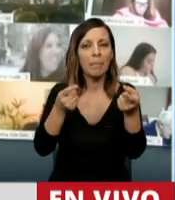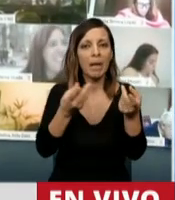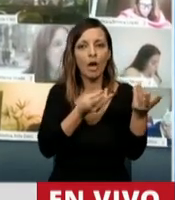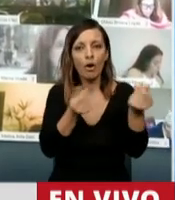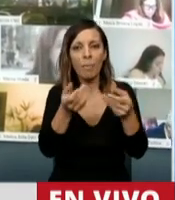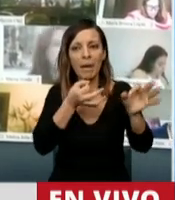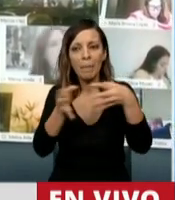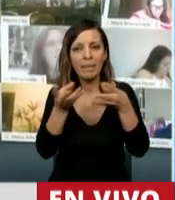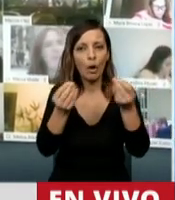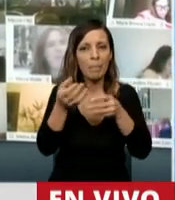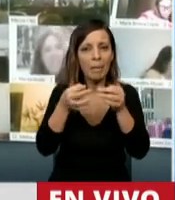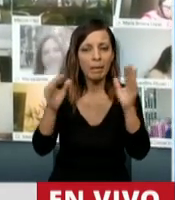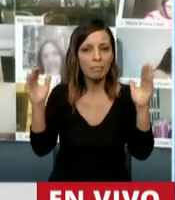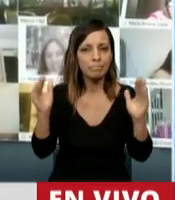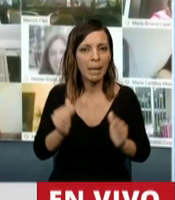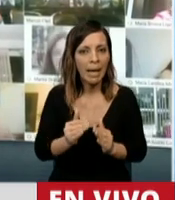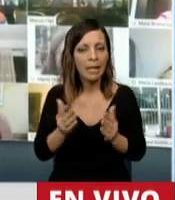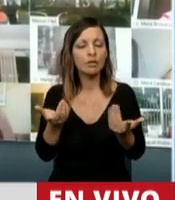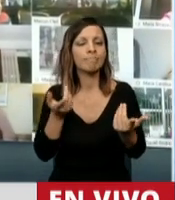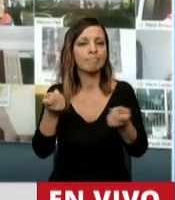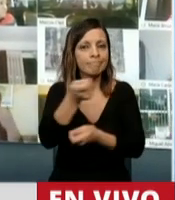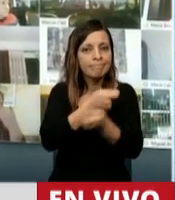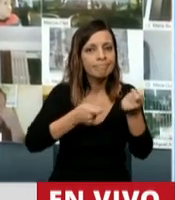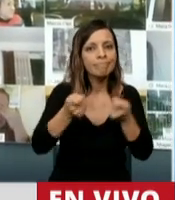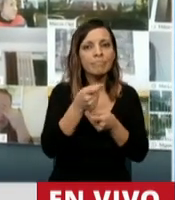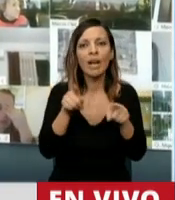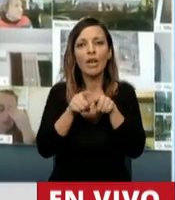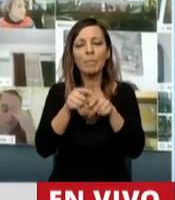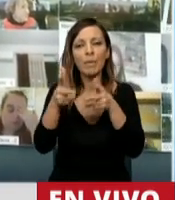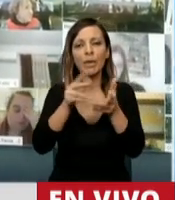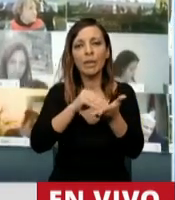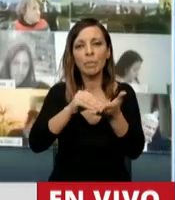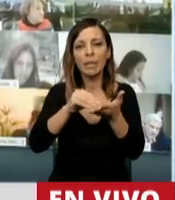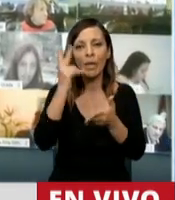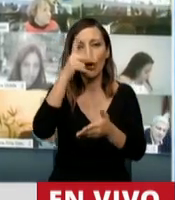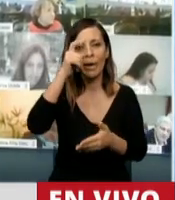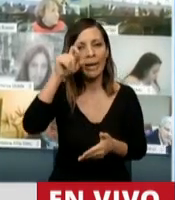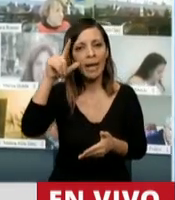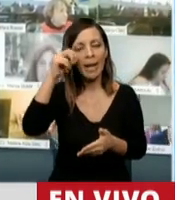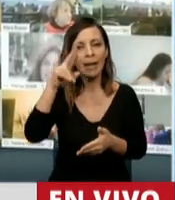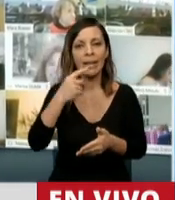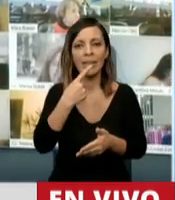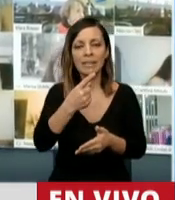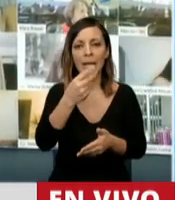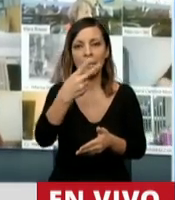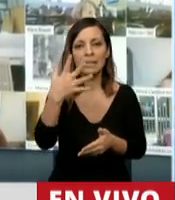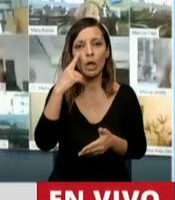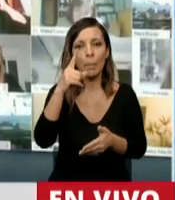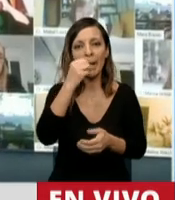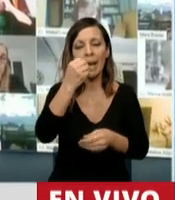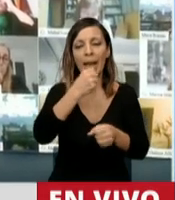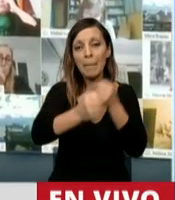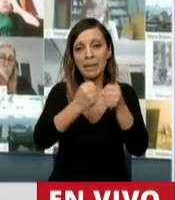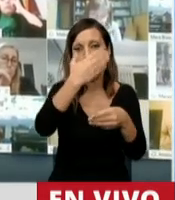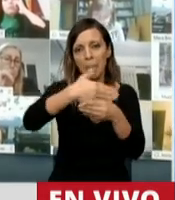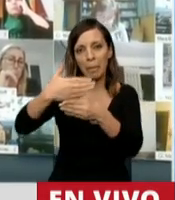demanda, que explica por qué, como dijo el diputado Heller, en la Argentina en los últimos cuatro años cerraron 25.000 empresas. Digo todo esto para